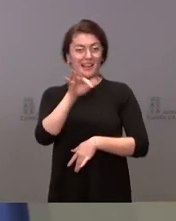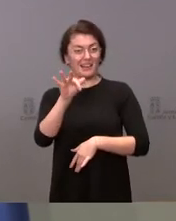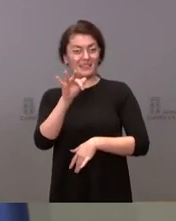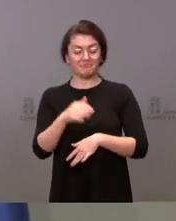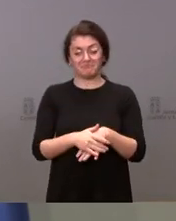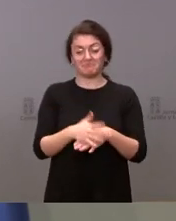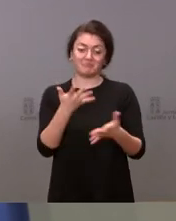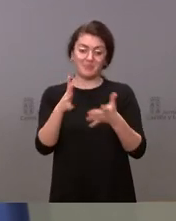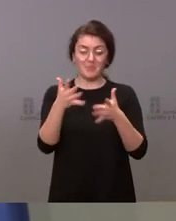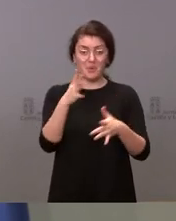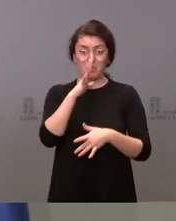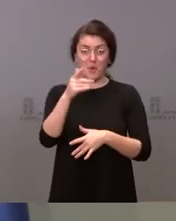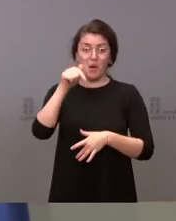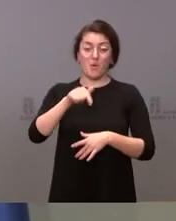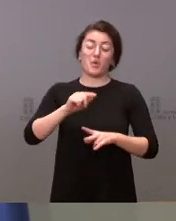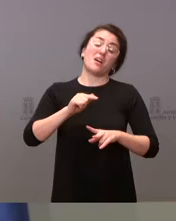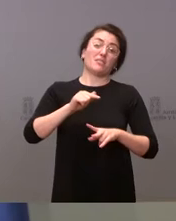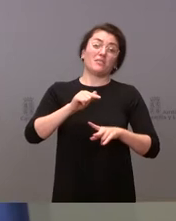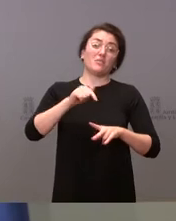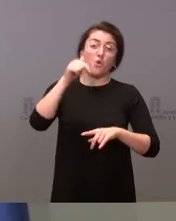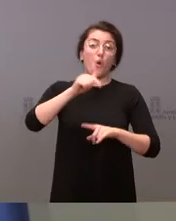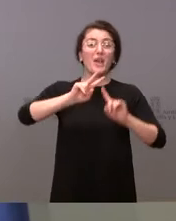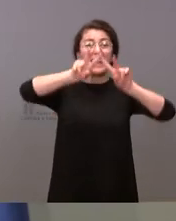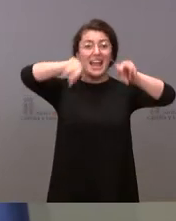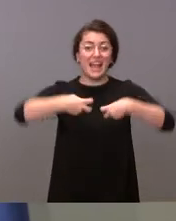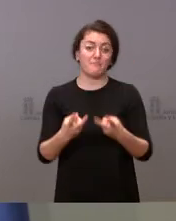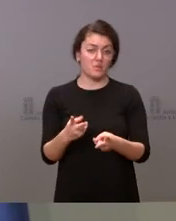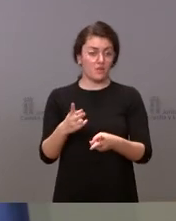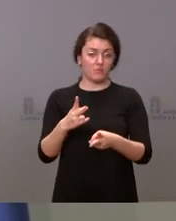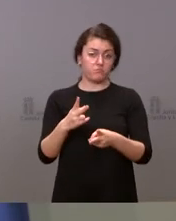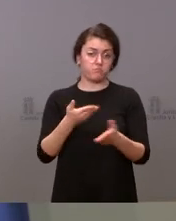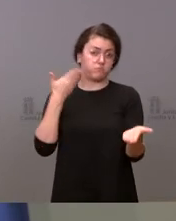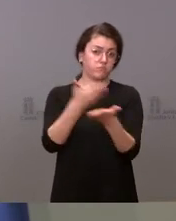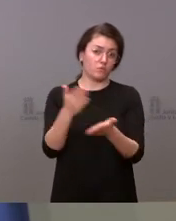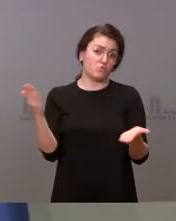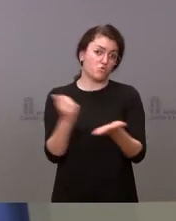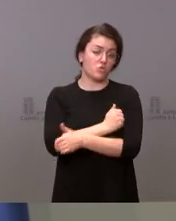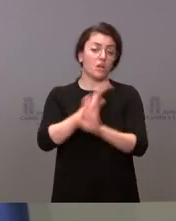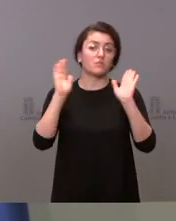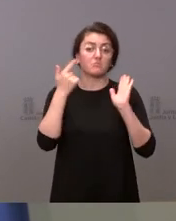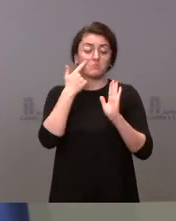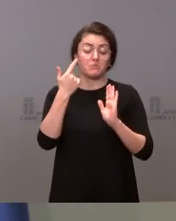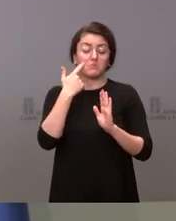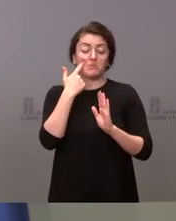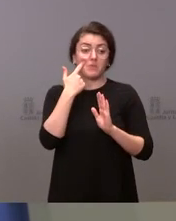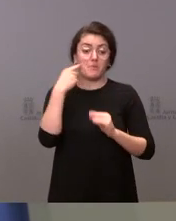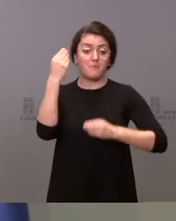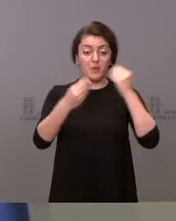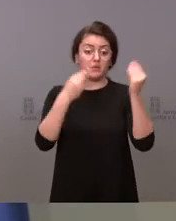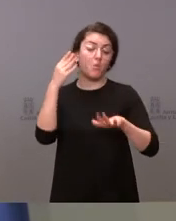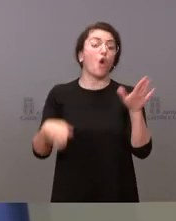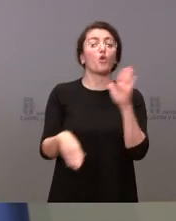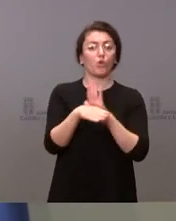enmiendas a la totalidad, esperamos pasar esta votación sin problemas y continuar